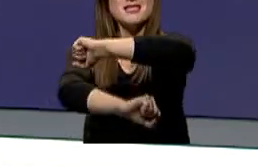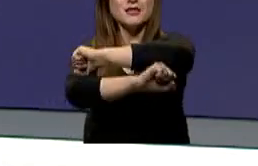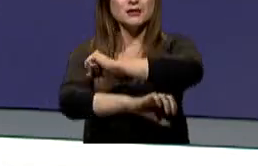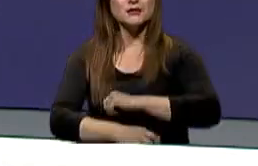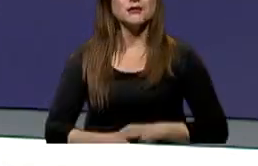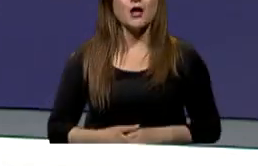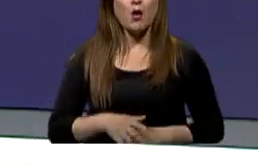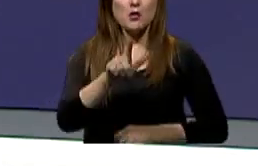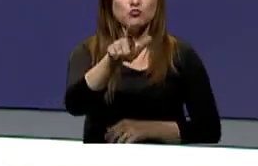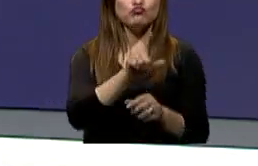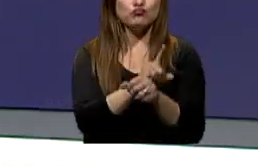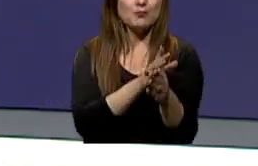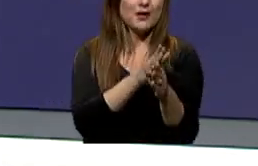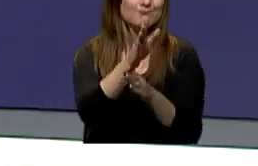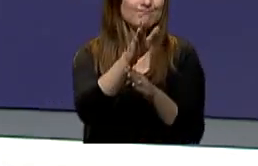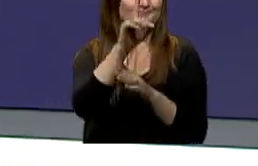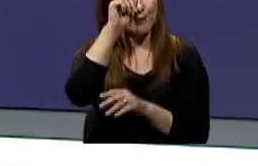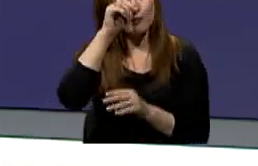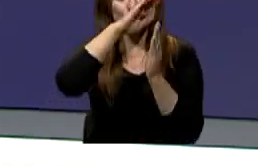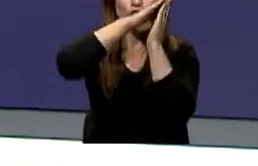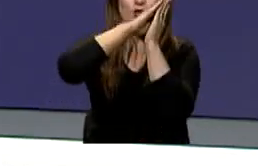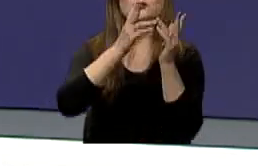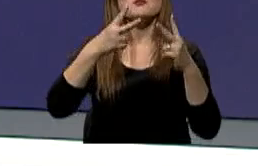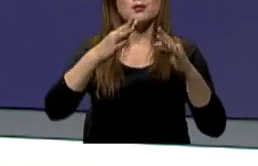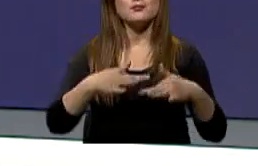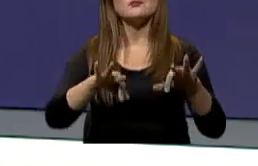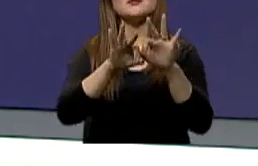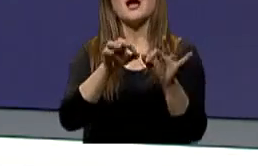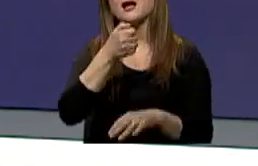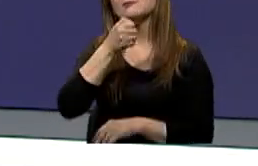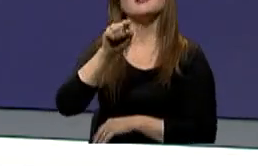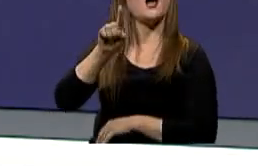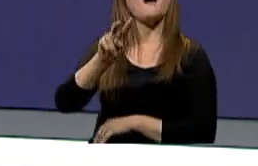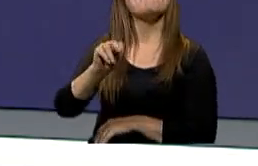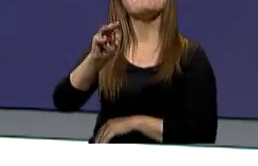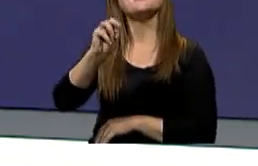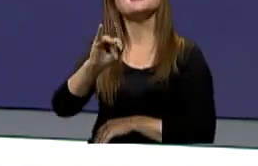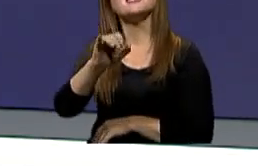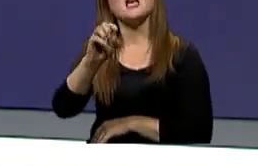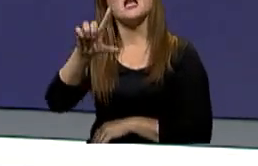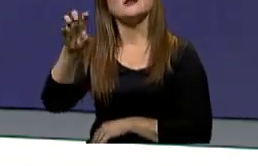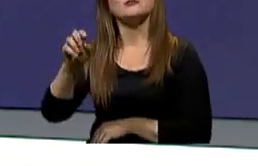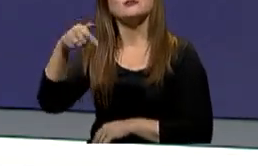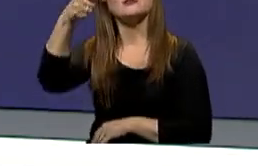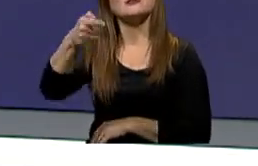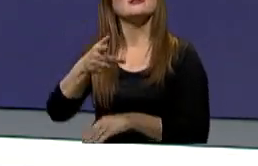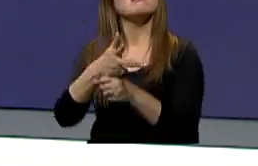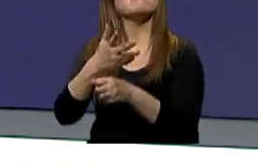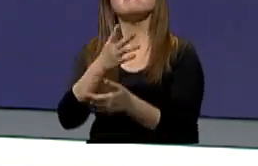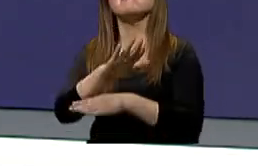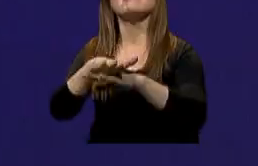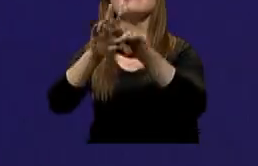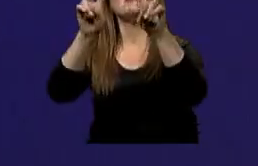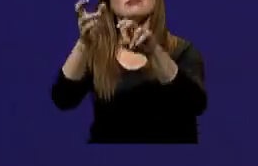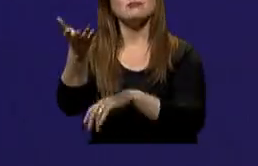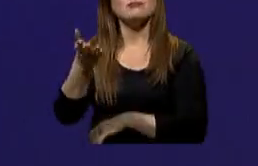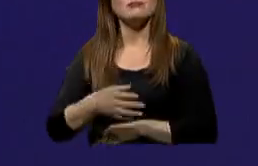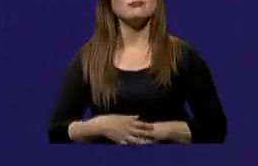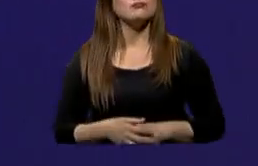Ahora ve que hemos entendido sobre esta enfermedad, pues vamos a darle paso a Michelle para que nos cuente qué tenemos a continuación. Michelle.